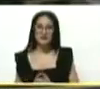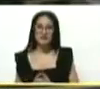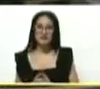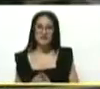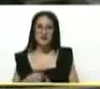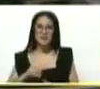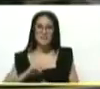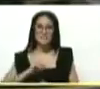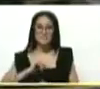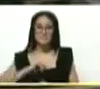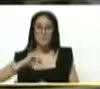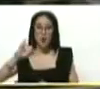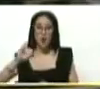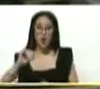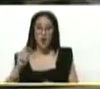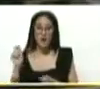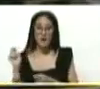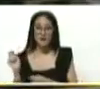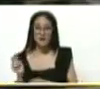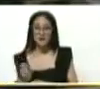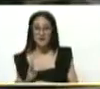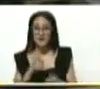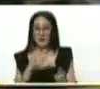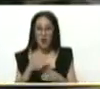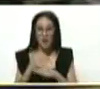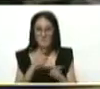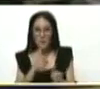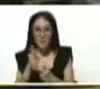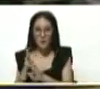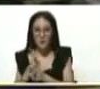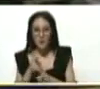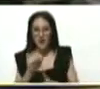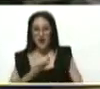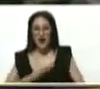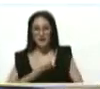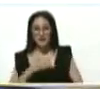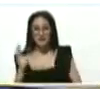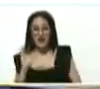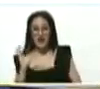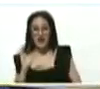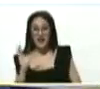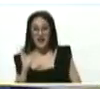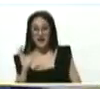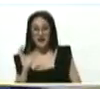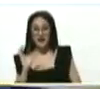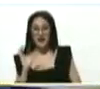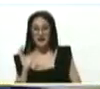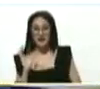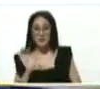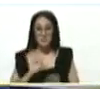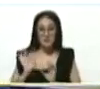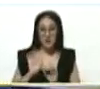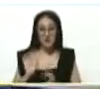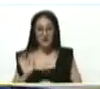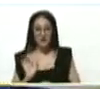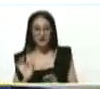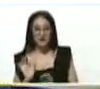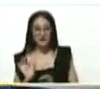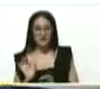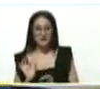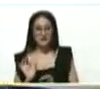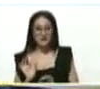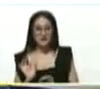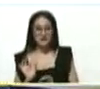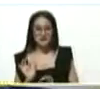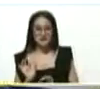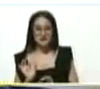dispara. Pin, pum, pa, pa, pa, pa, pa, pa, pa. Pero la alcaldesa de Caracas estaba preparada y nada lo